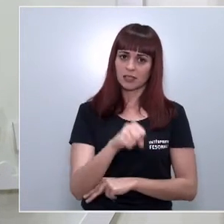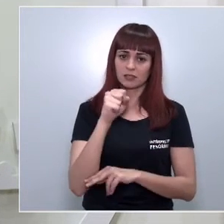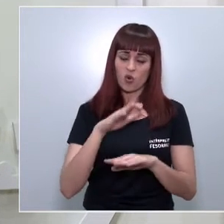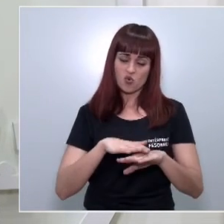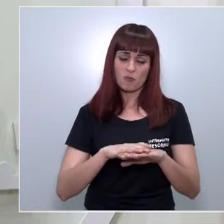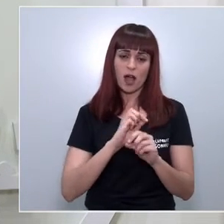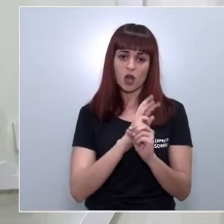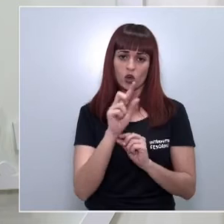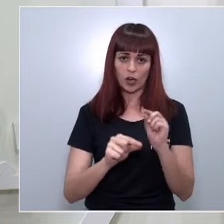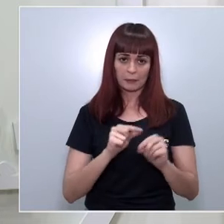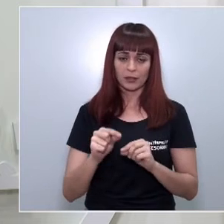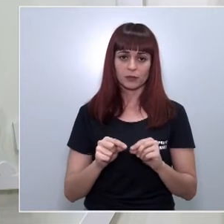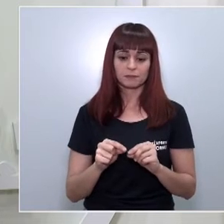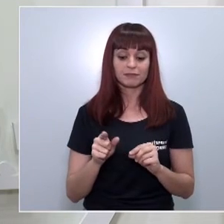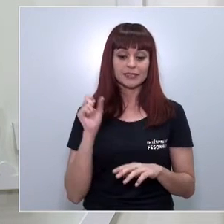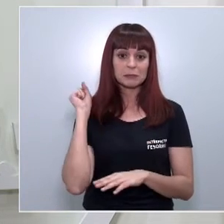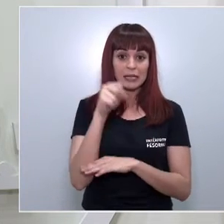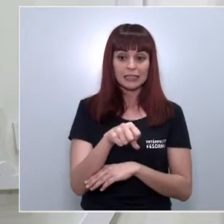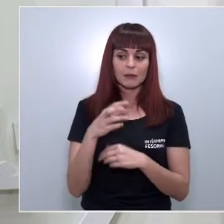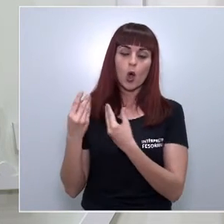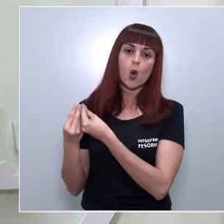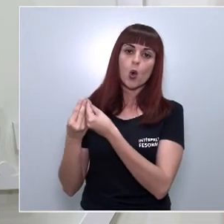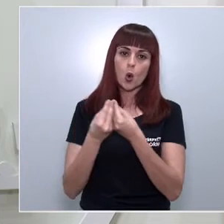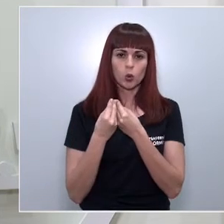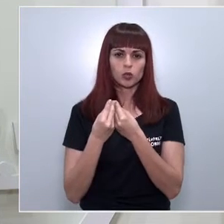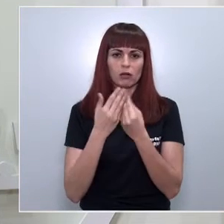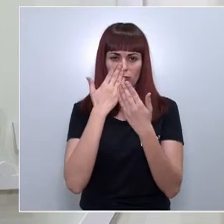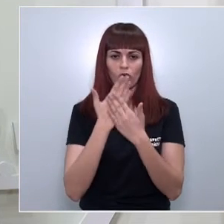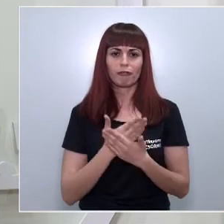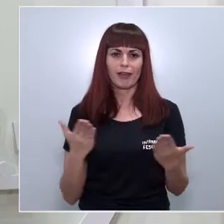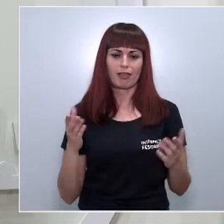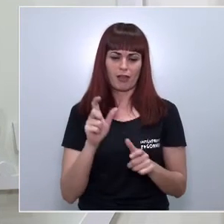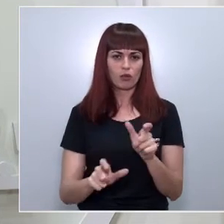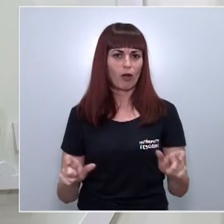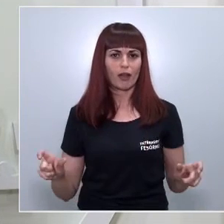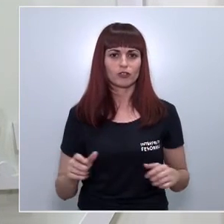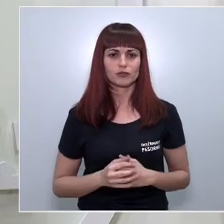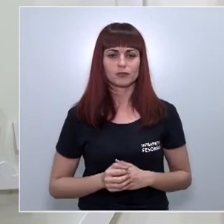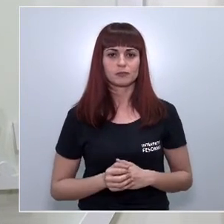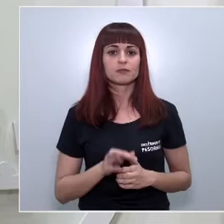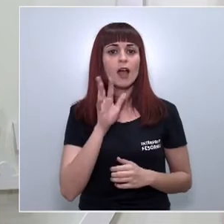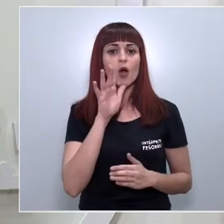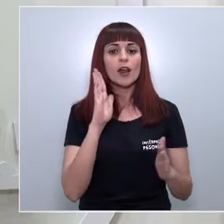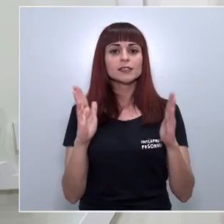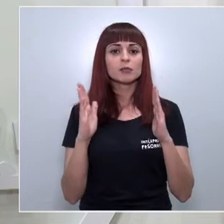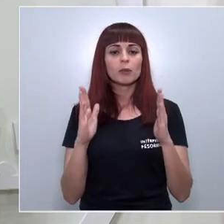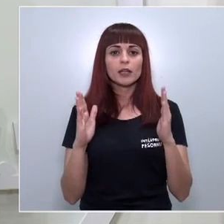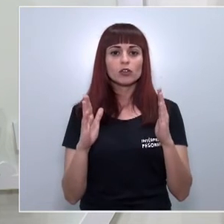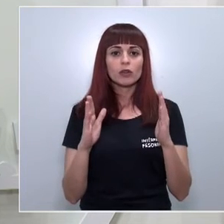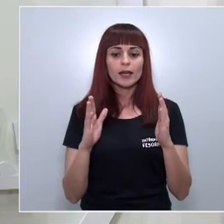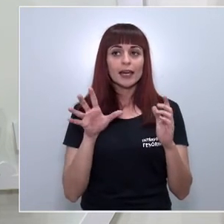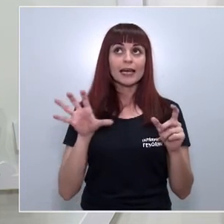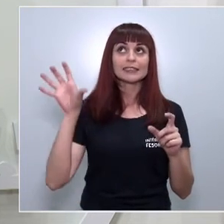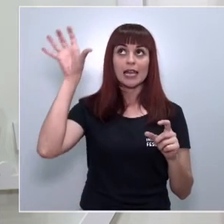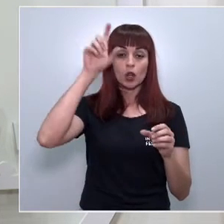y que esta salida sea conjunta y genere confianza entre los ciudadanos es el momento de que todos los